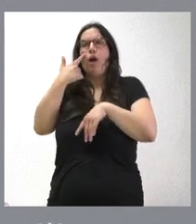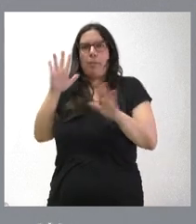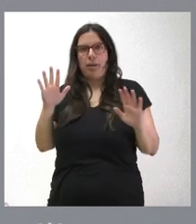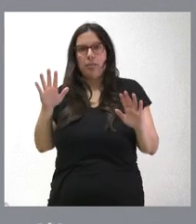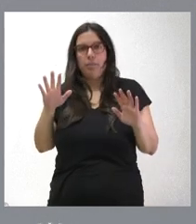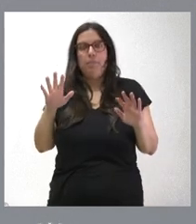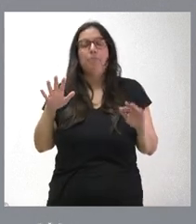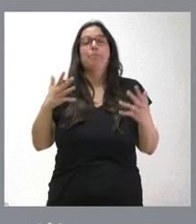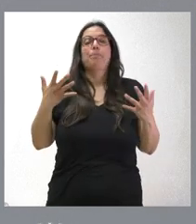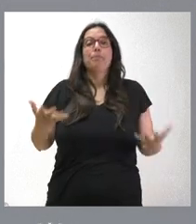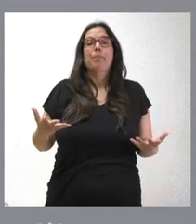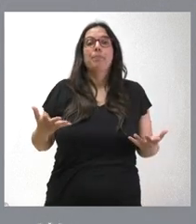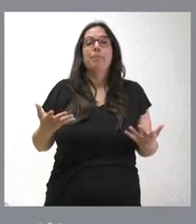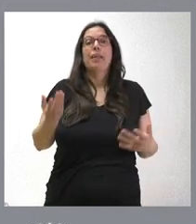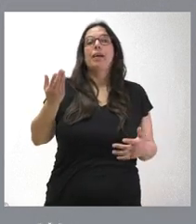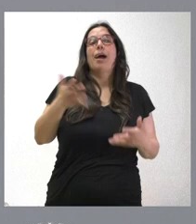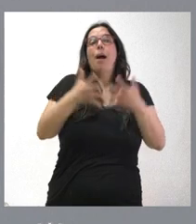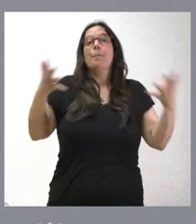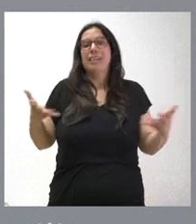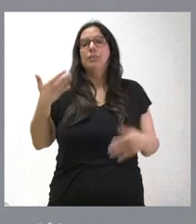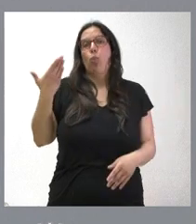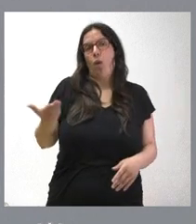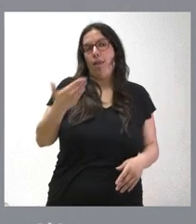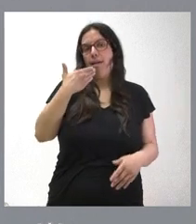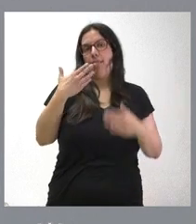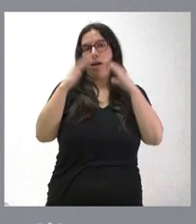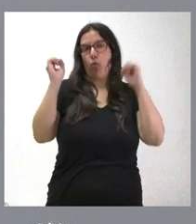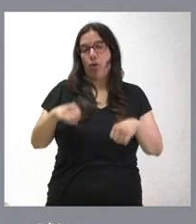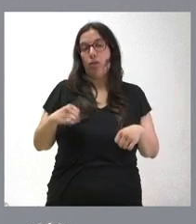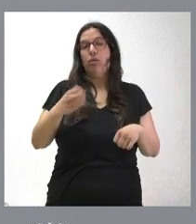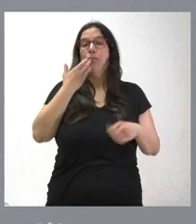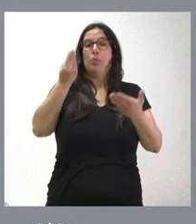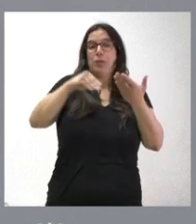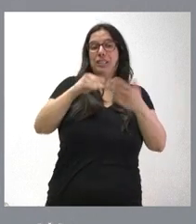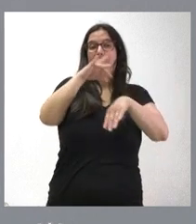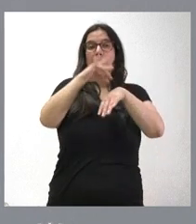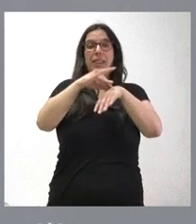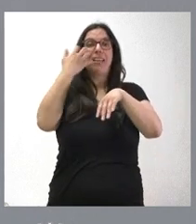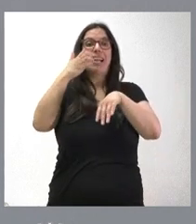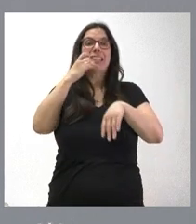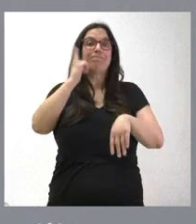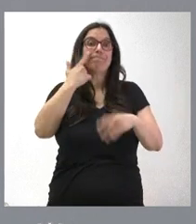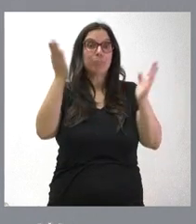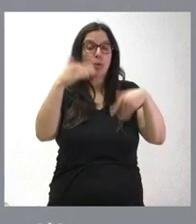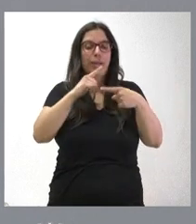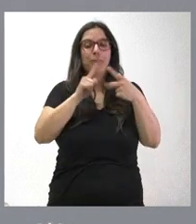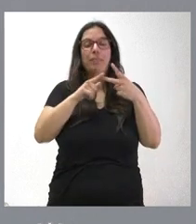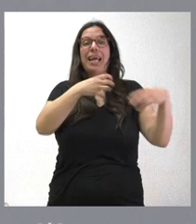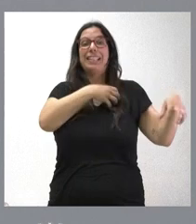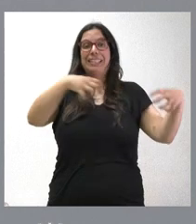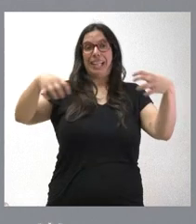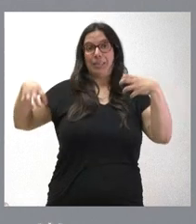¿cuáles son lo que ampliamos? Pues básicamente las enfermedades raras y sin diagnóstico el trasplante de órgano